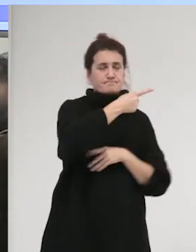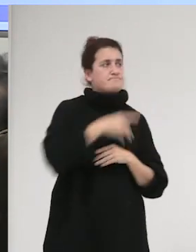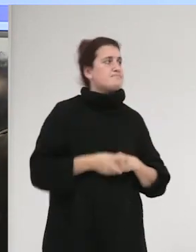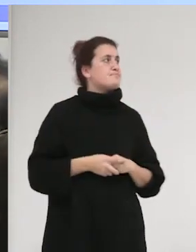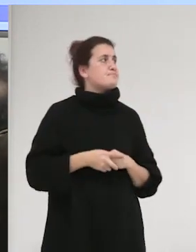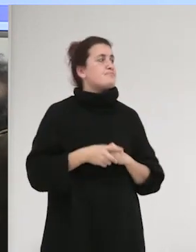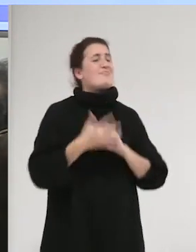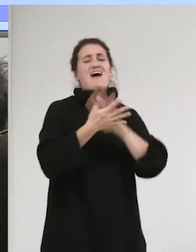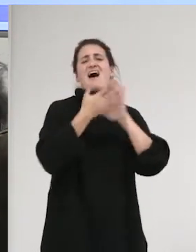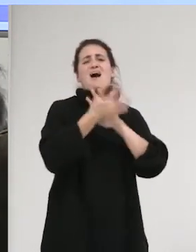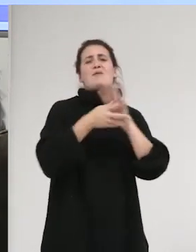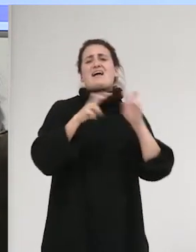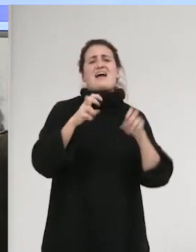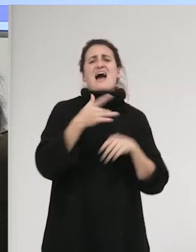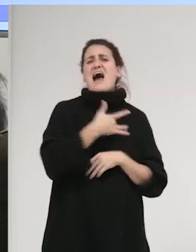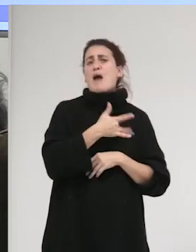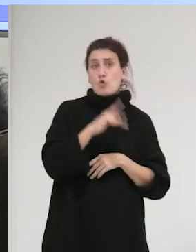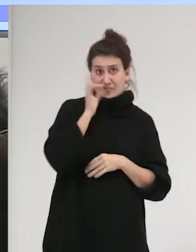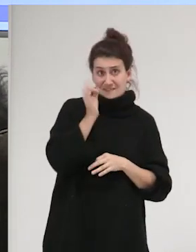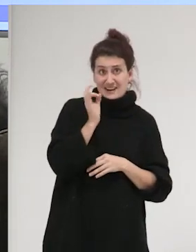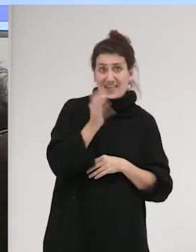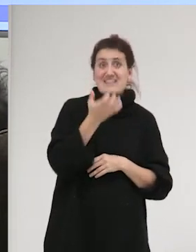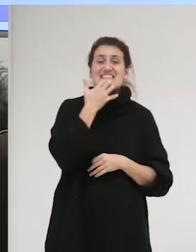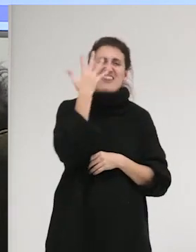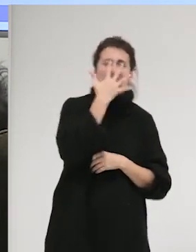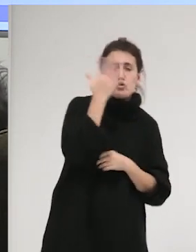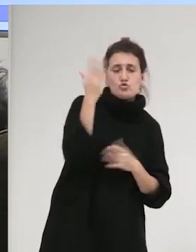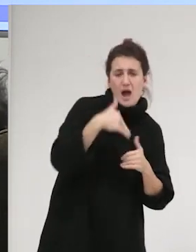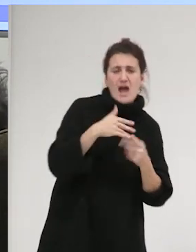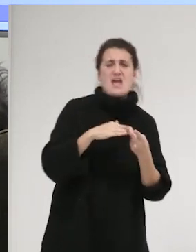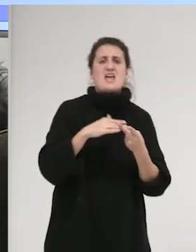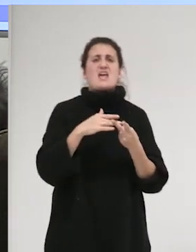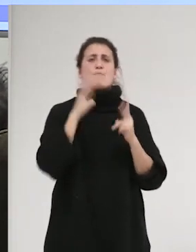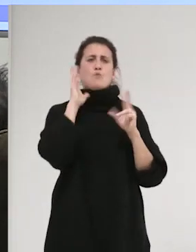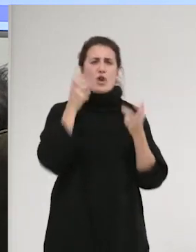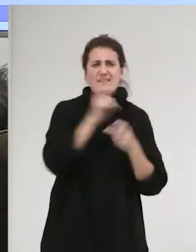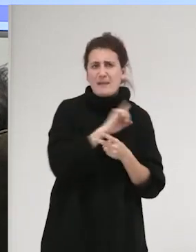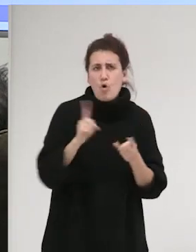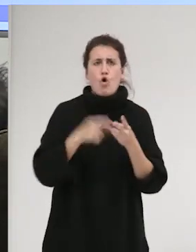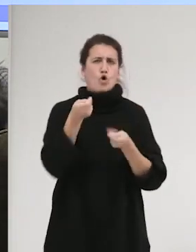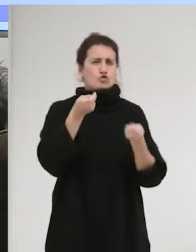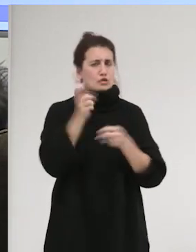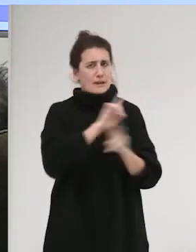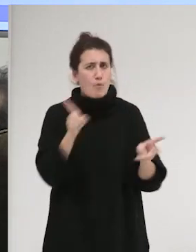habla de el amor es de verdad si no hay celos, no hay violencia, no hay control, no hay dependencia.